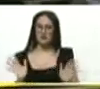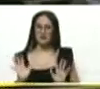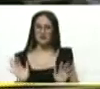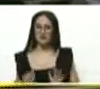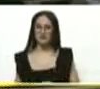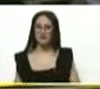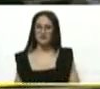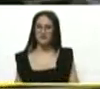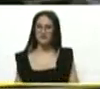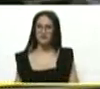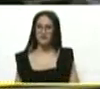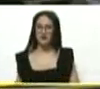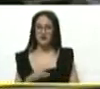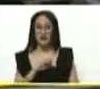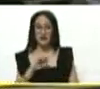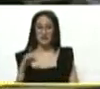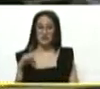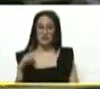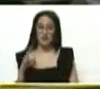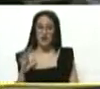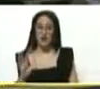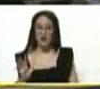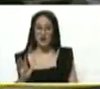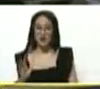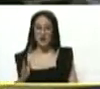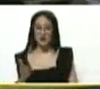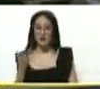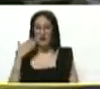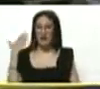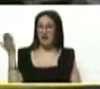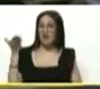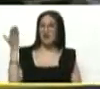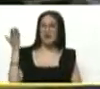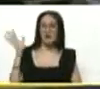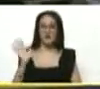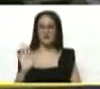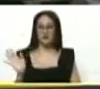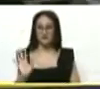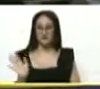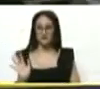El individualismo, contra el ego y el egocentrismo.